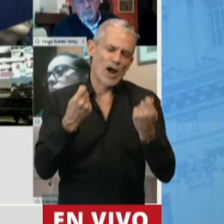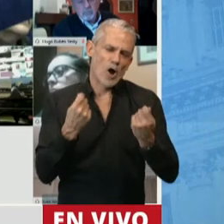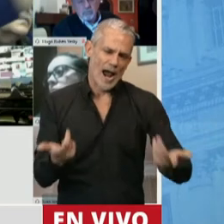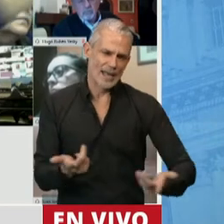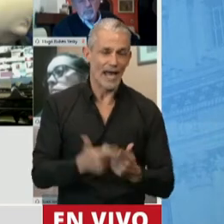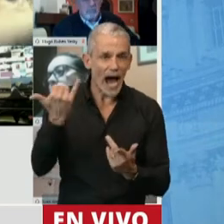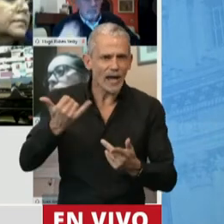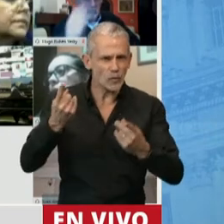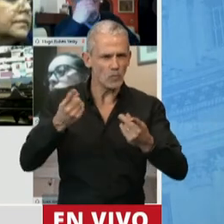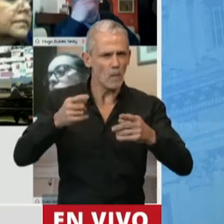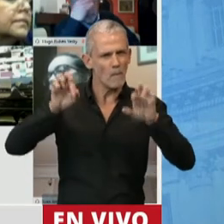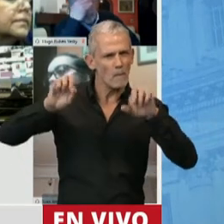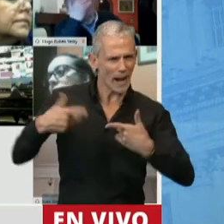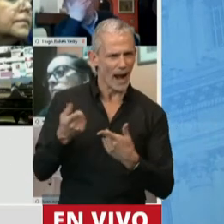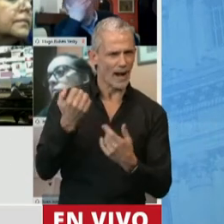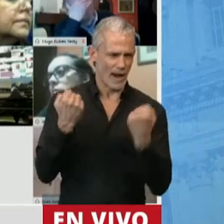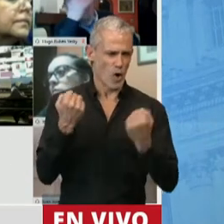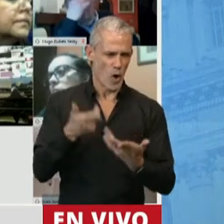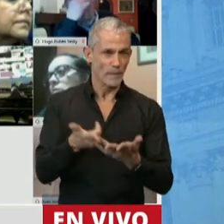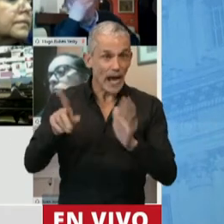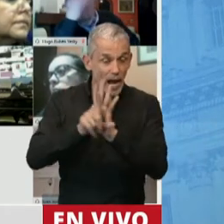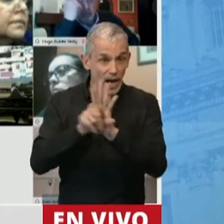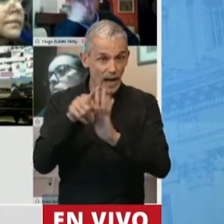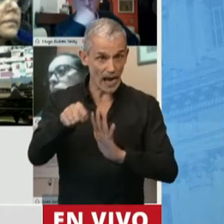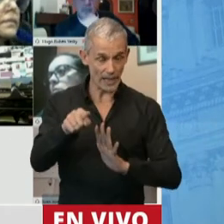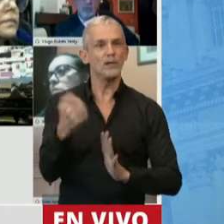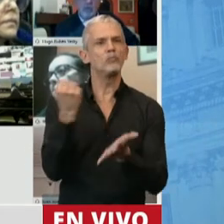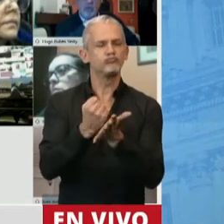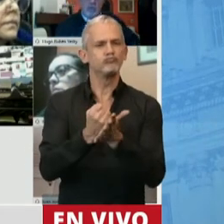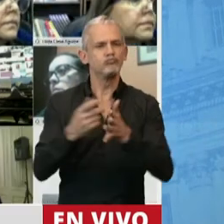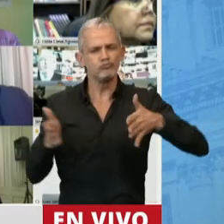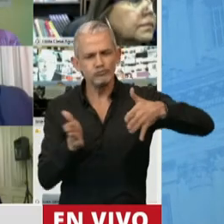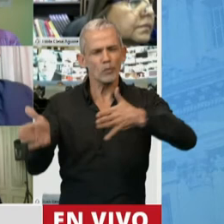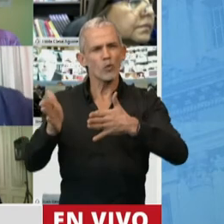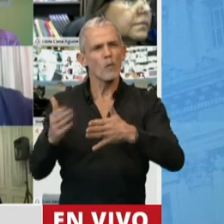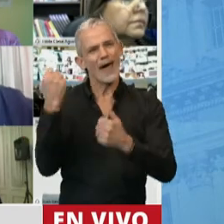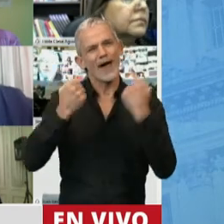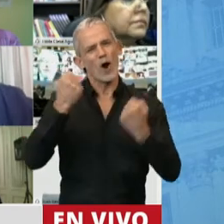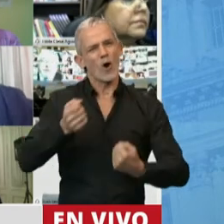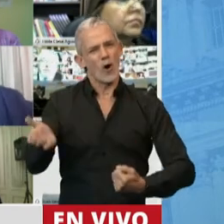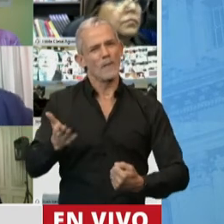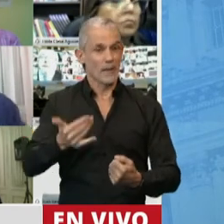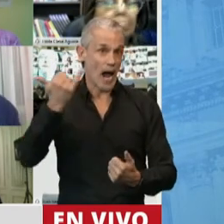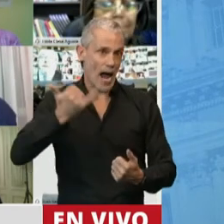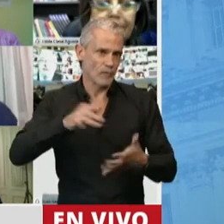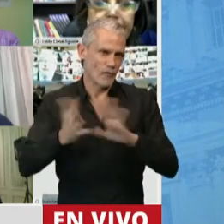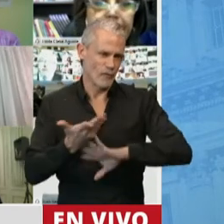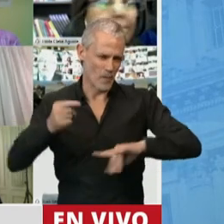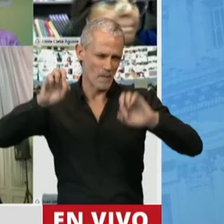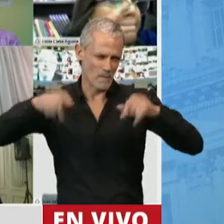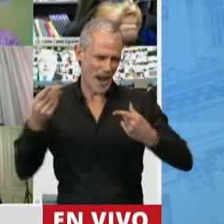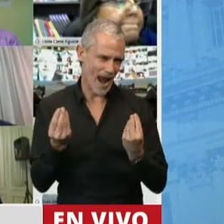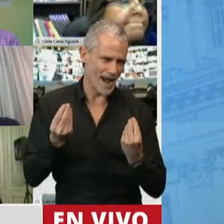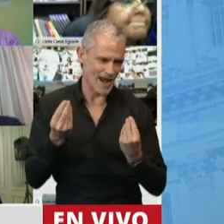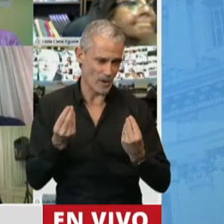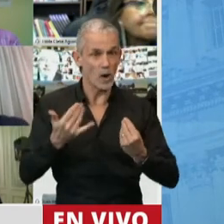Hay una política económica. Esta ley marca un rumbo económico. Porque tiene que haber una política económica.